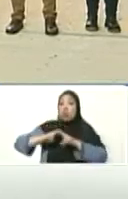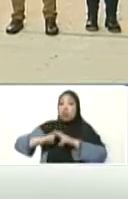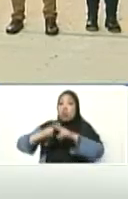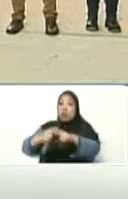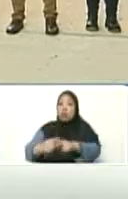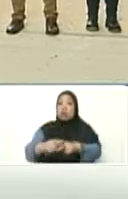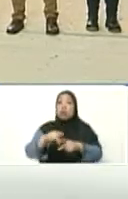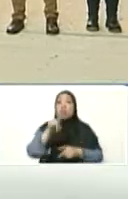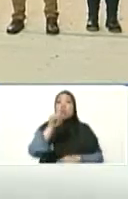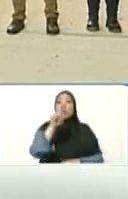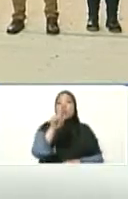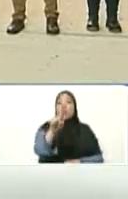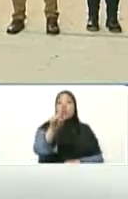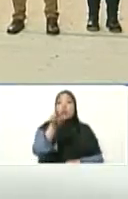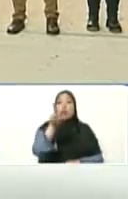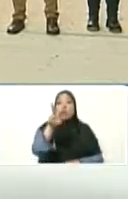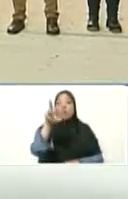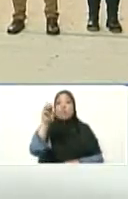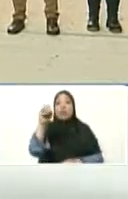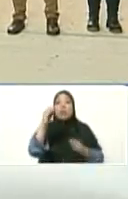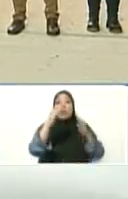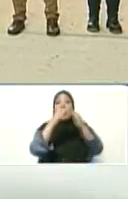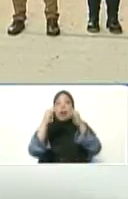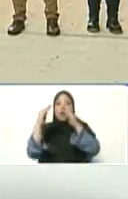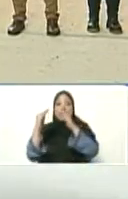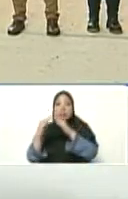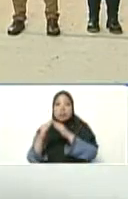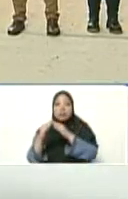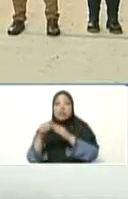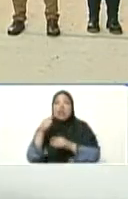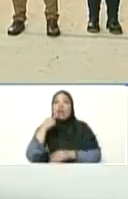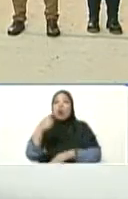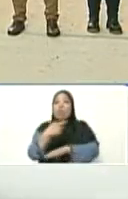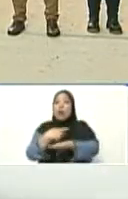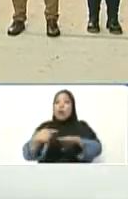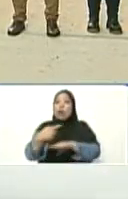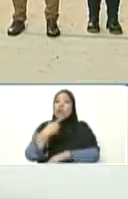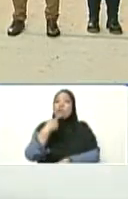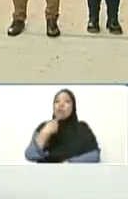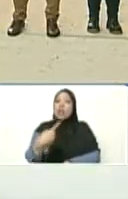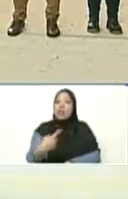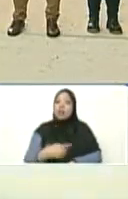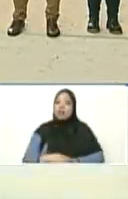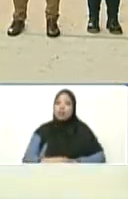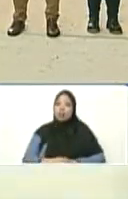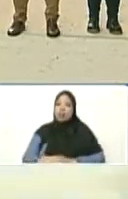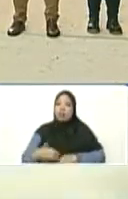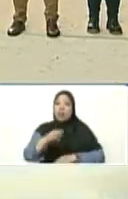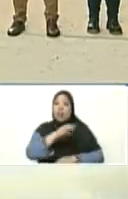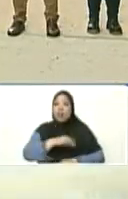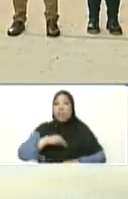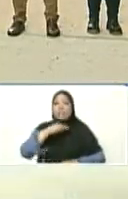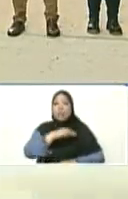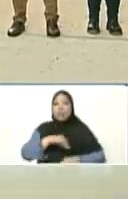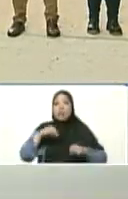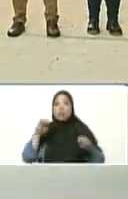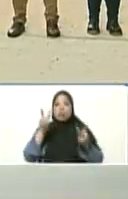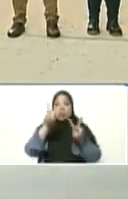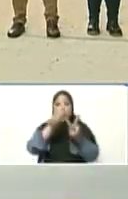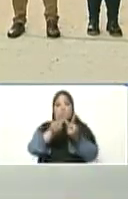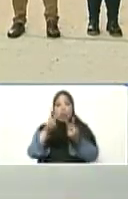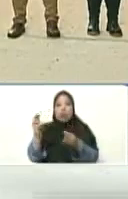120 viviendas. Héctor, ¿qué me dice? De la gran misión vivienda Venezuela en Miranda.